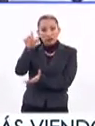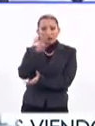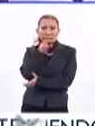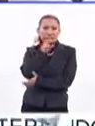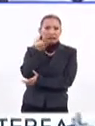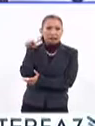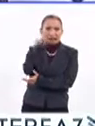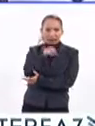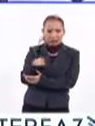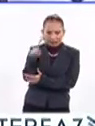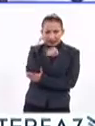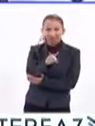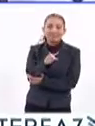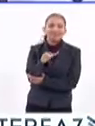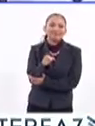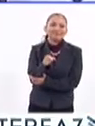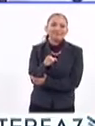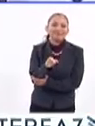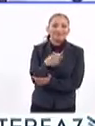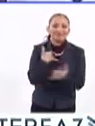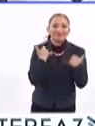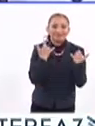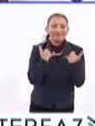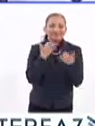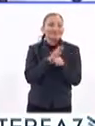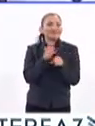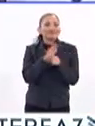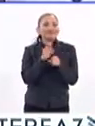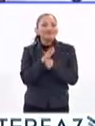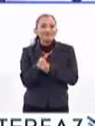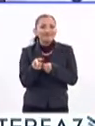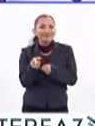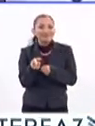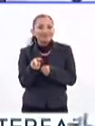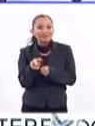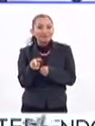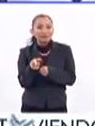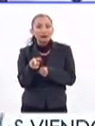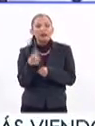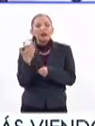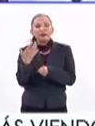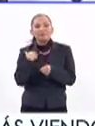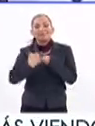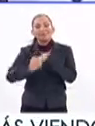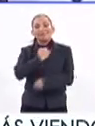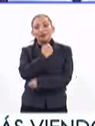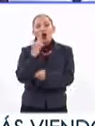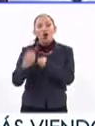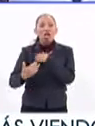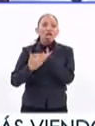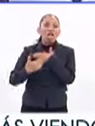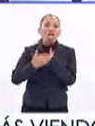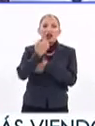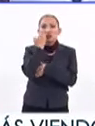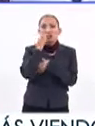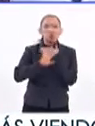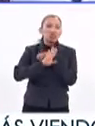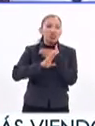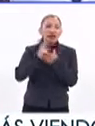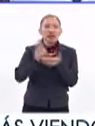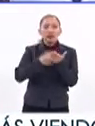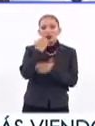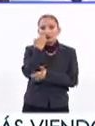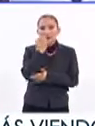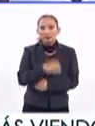preocupación de nuestros adolescentes es la violencia o el acoso escolar dentro del